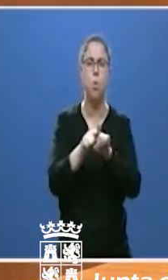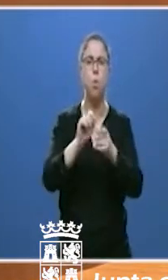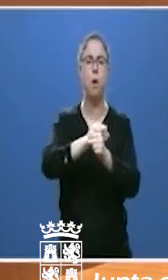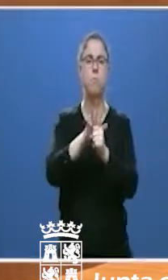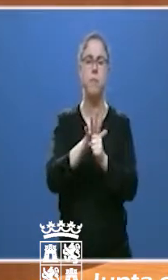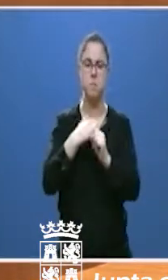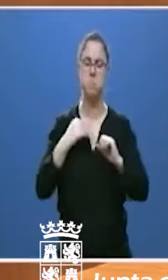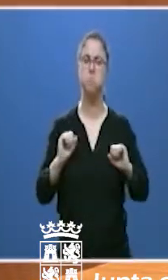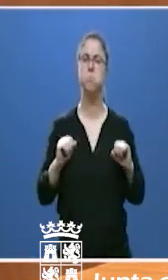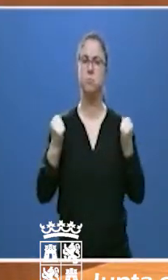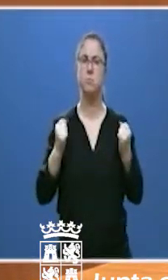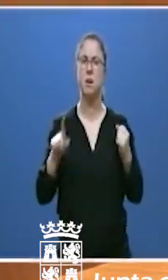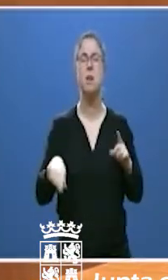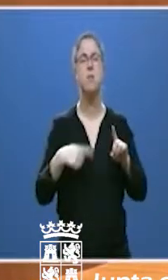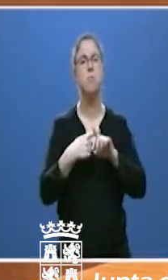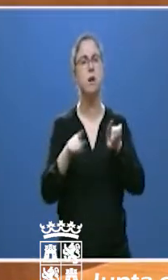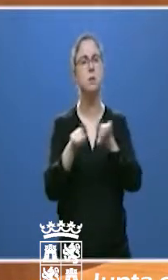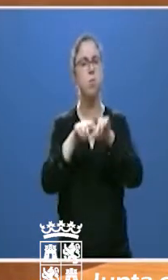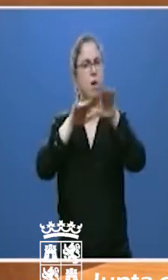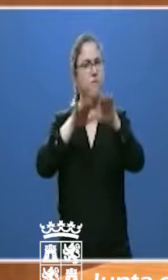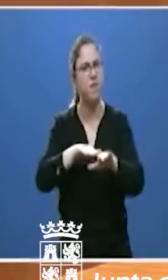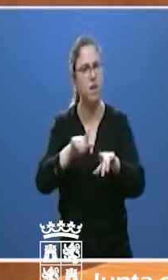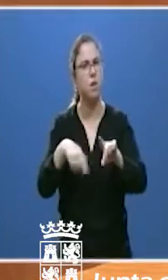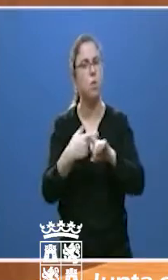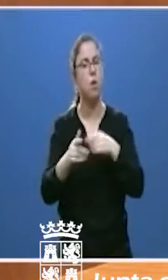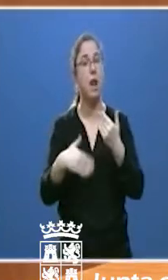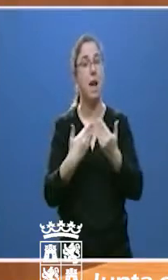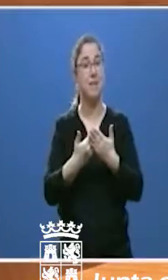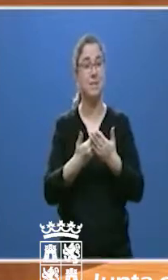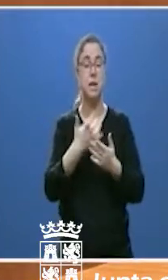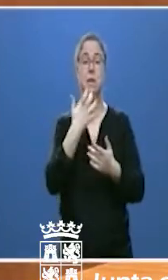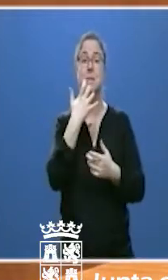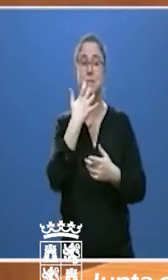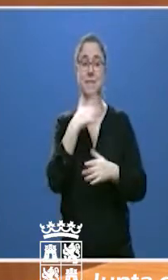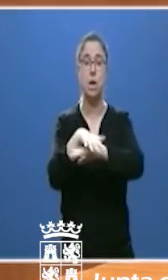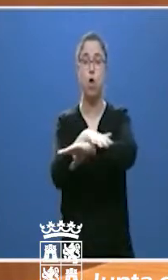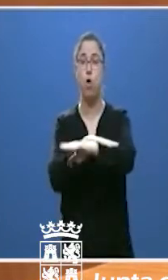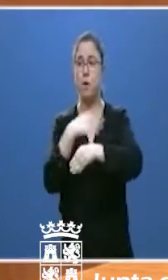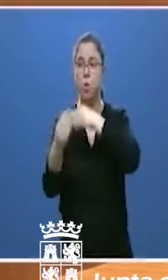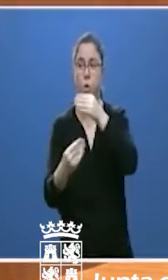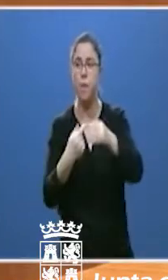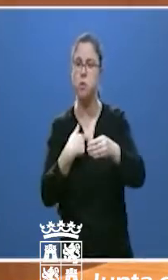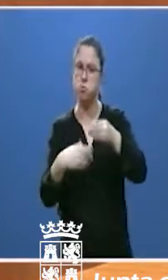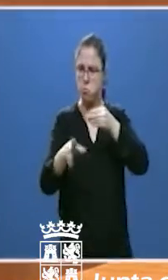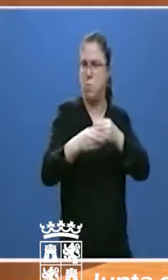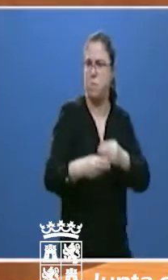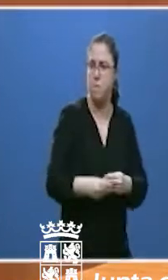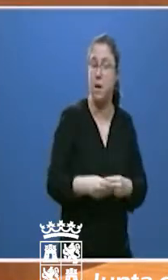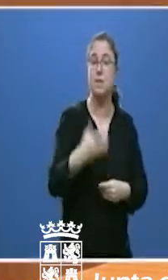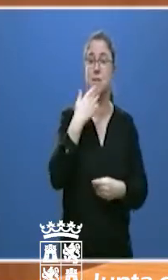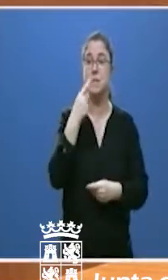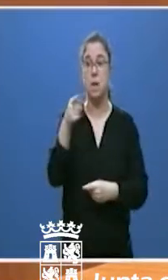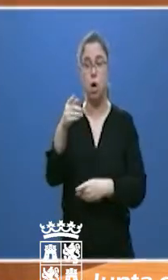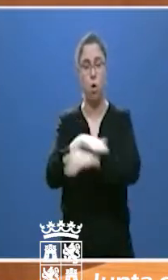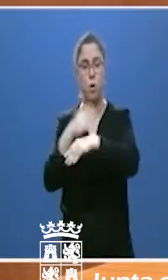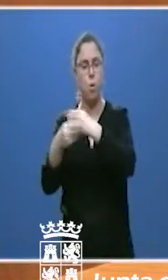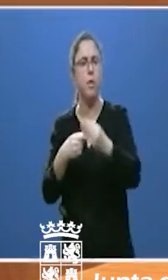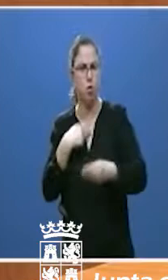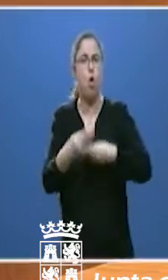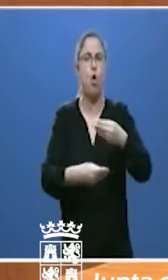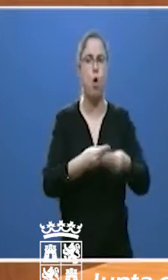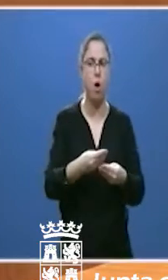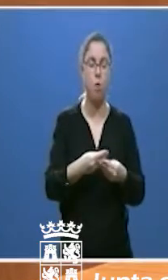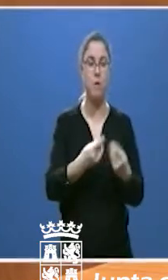complementando e incluso supliendo la acción del Gobierno cuando las circunstancias lo han exigido para